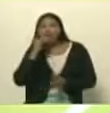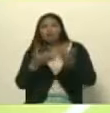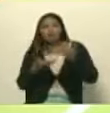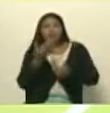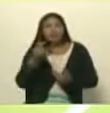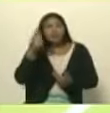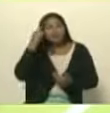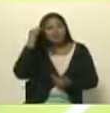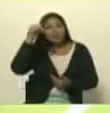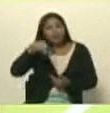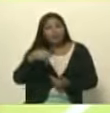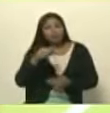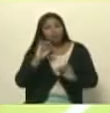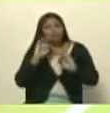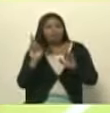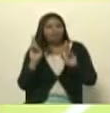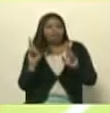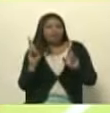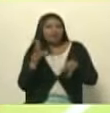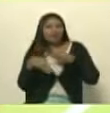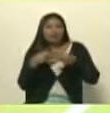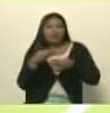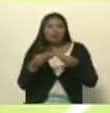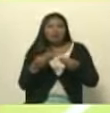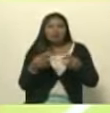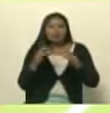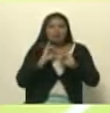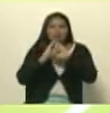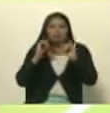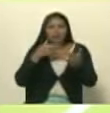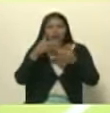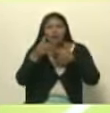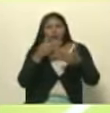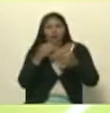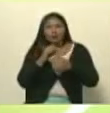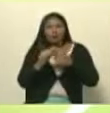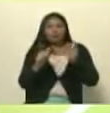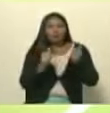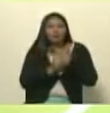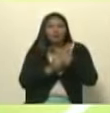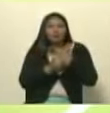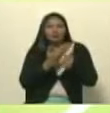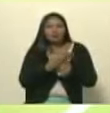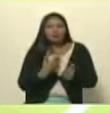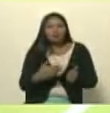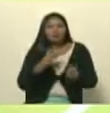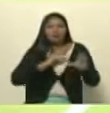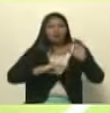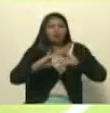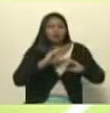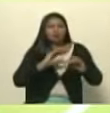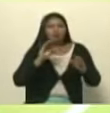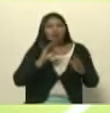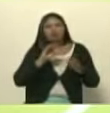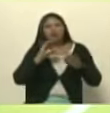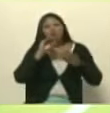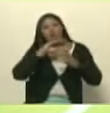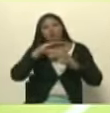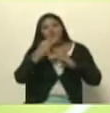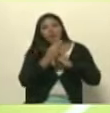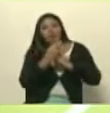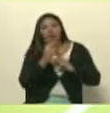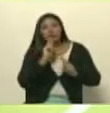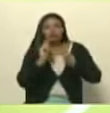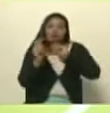el día de hoy estaremos compartiendo con ustedes. El vicepresidente de Comunicación, Cultura y Turismo Freddy